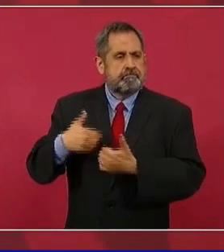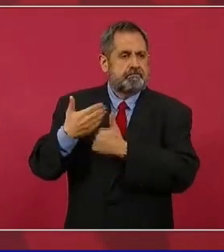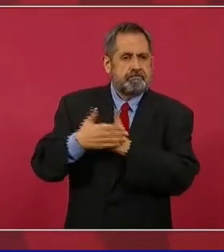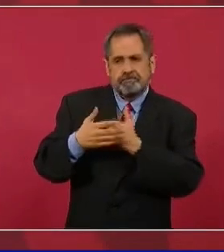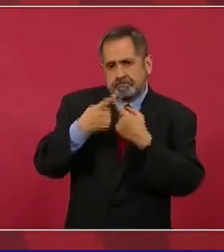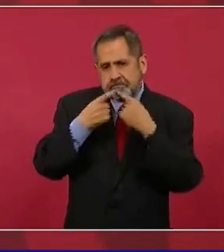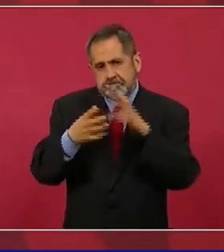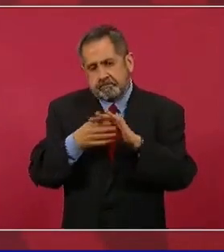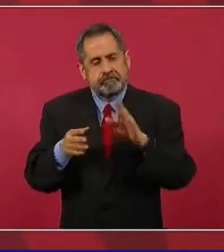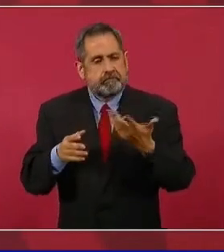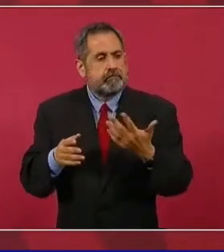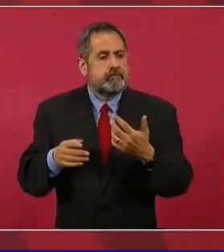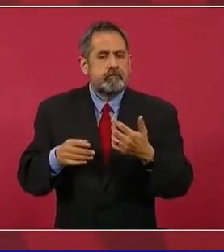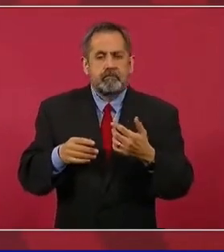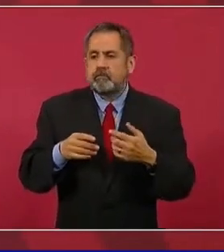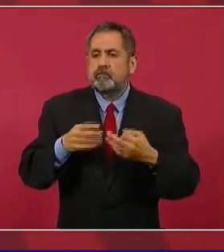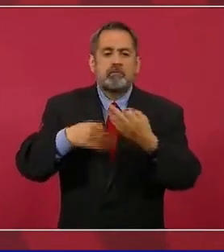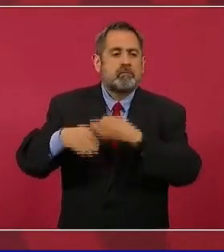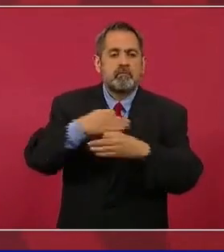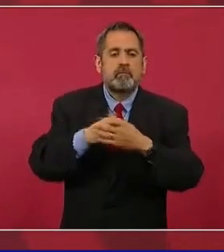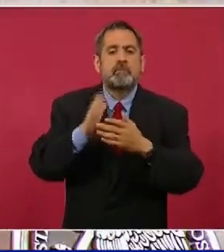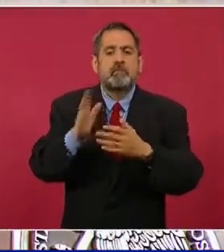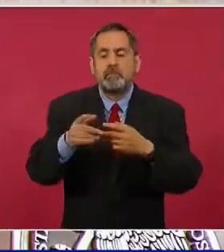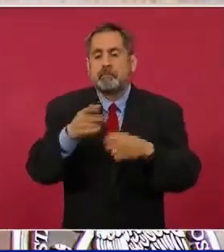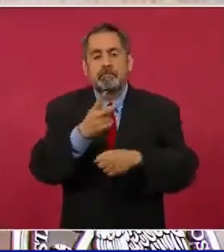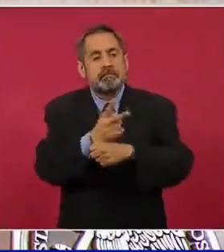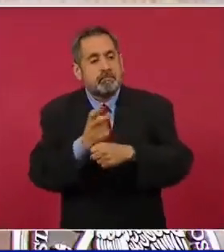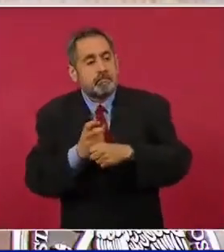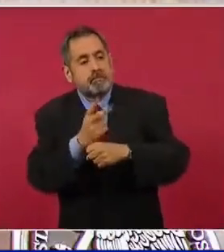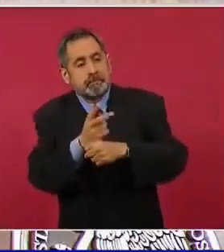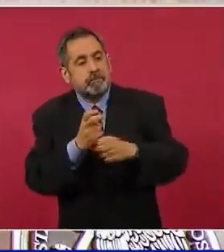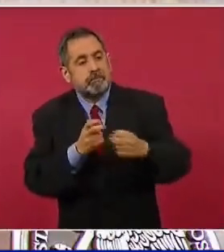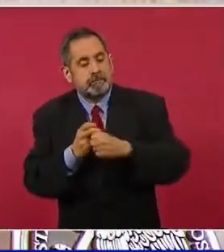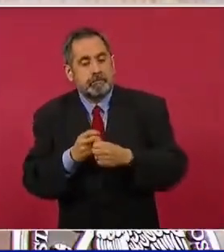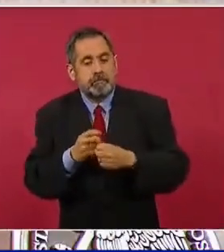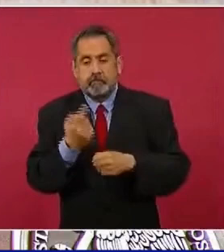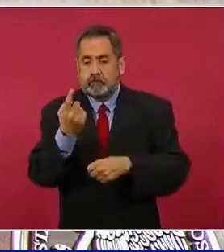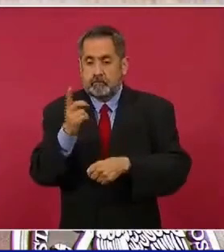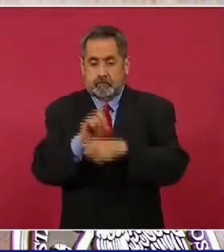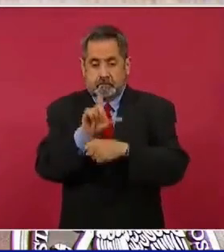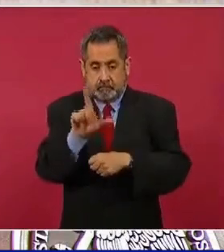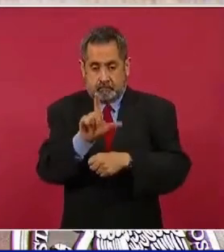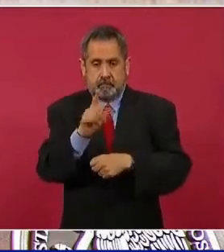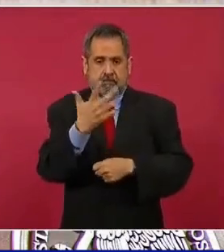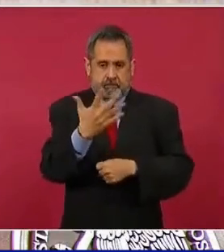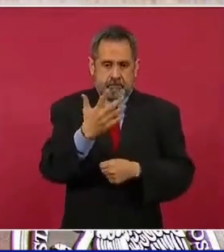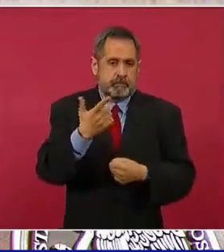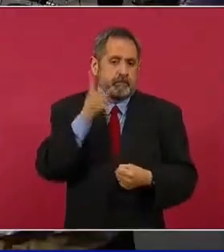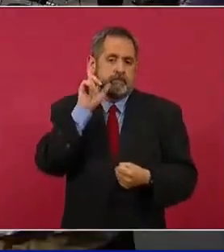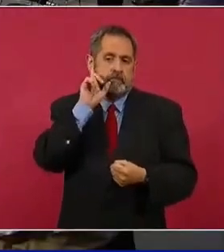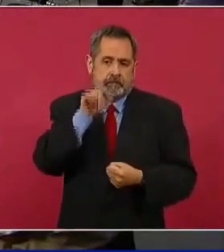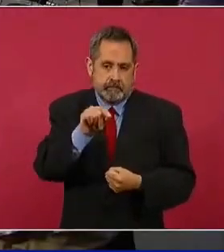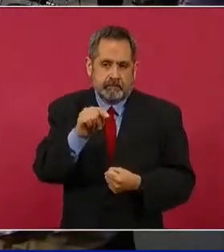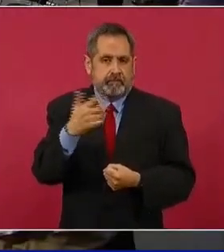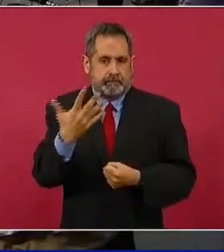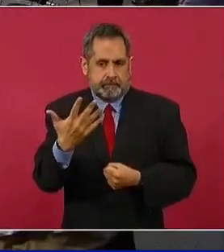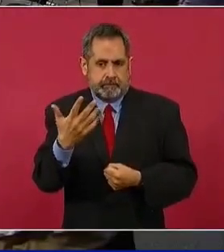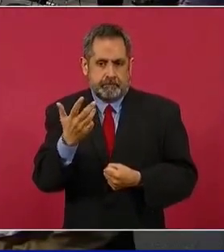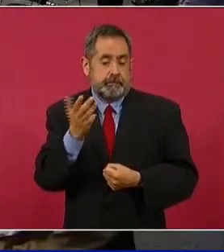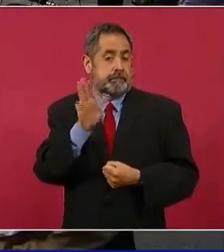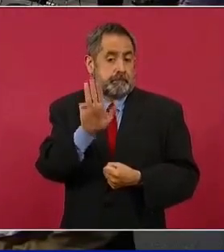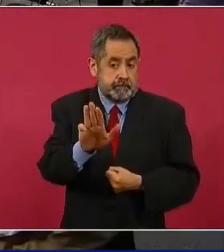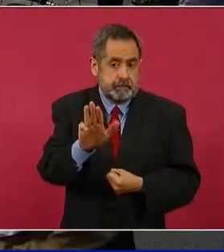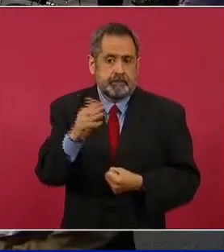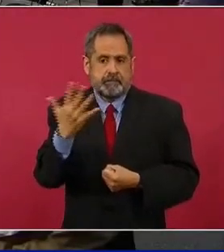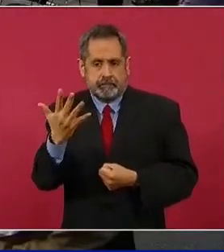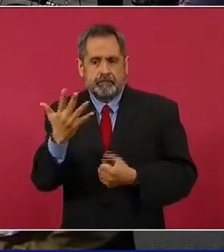contienda, todos han sido invitados y estarán participando cinco cada día. Vamos a iniciar el día de hoy